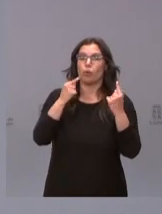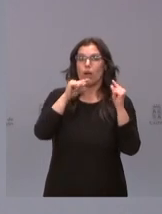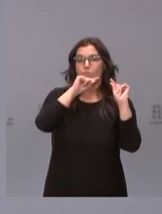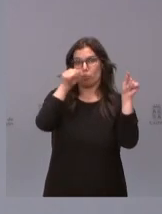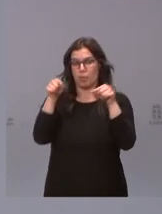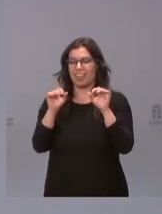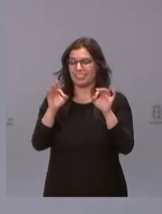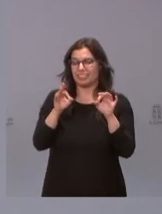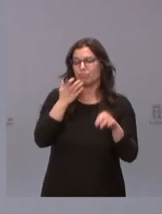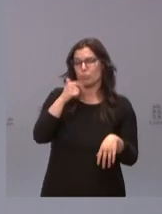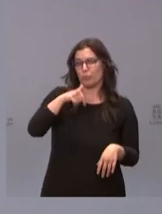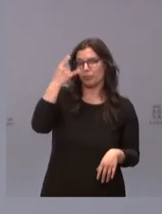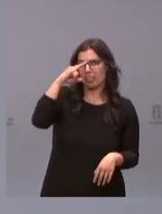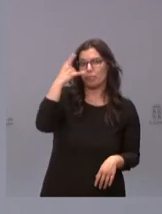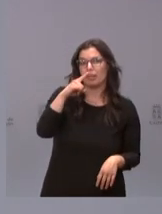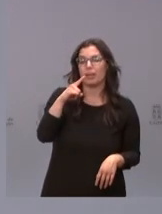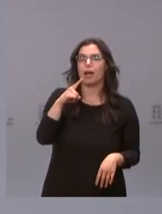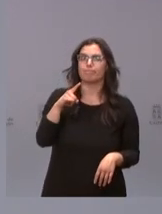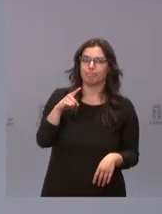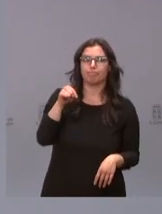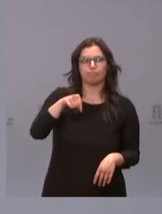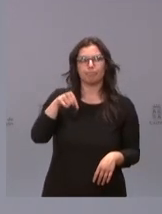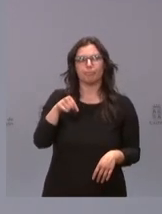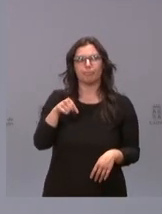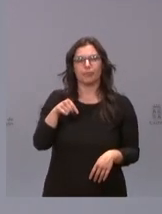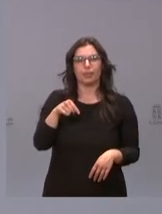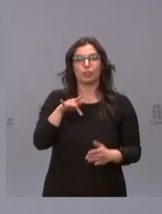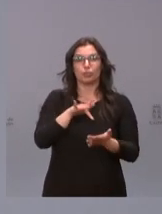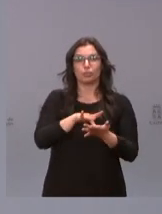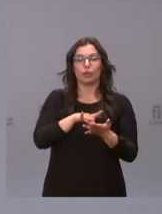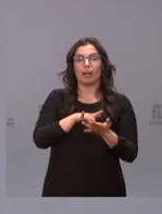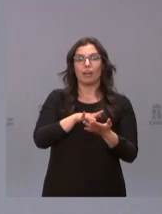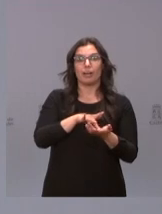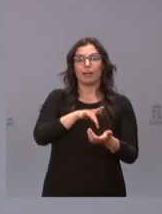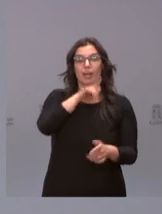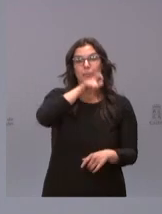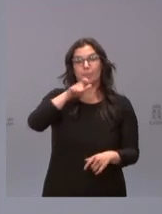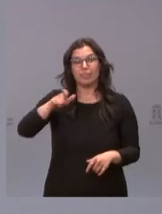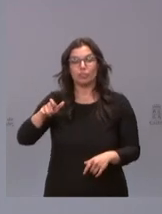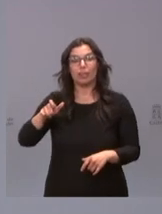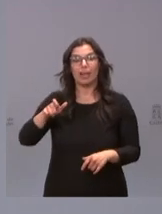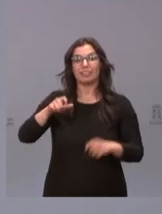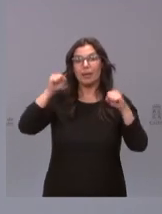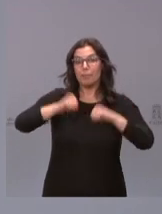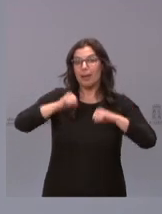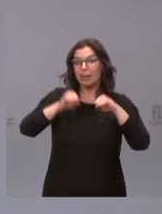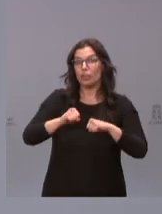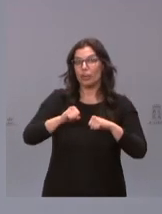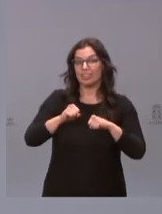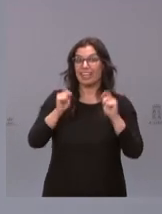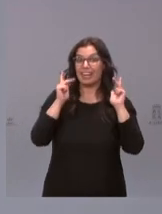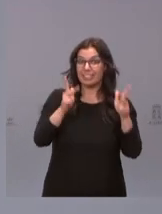y en concreto la de Salamanca que tenemos un mayor porcentaje de personas mayores en